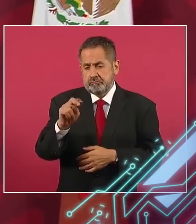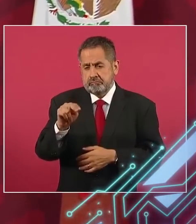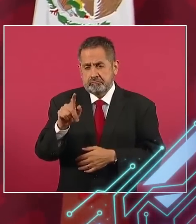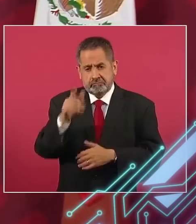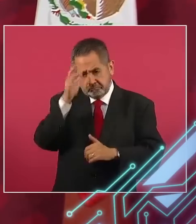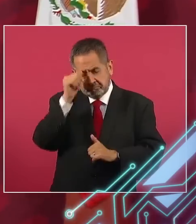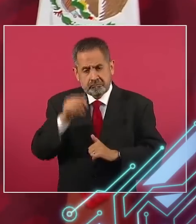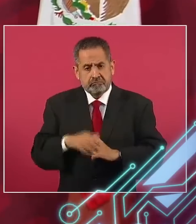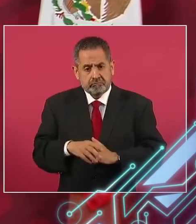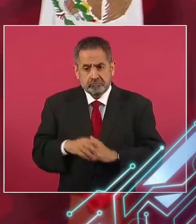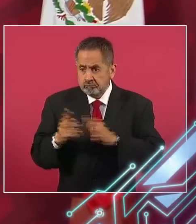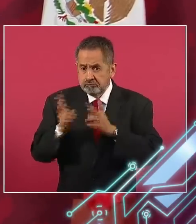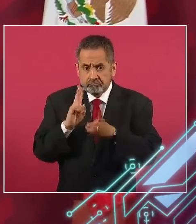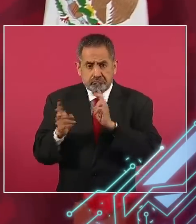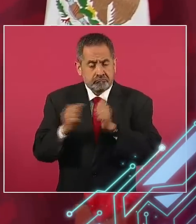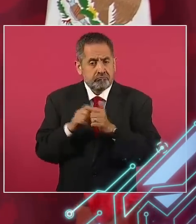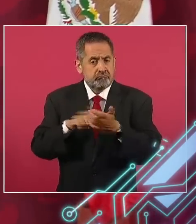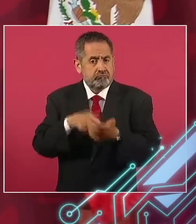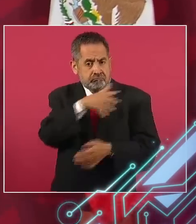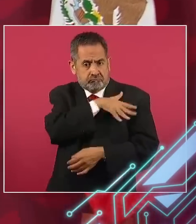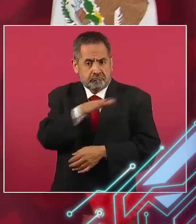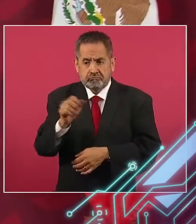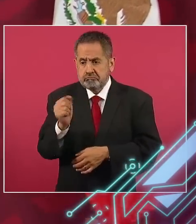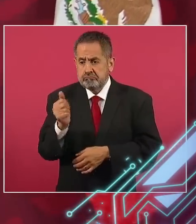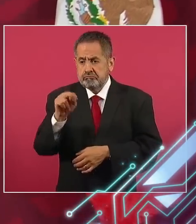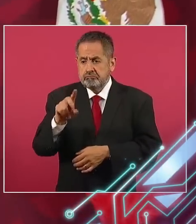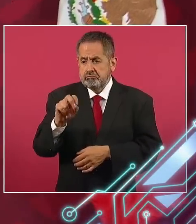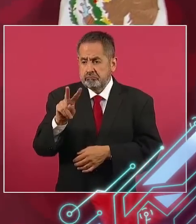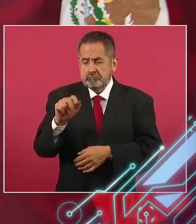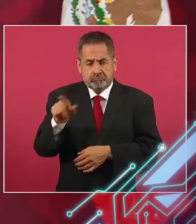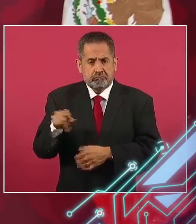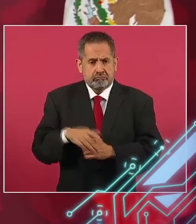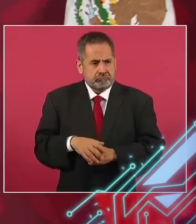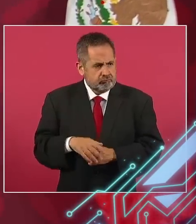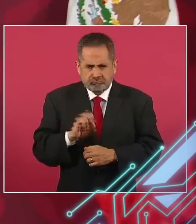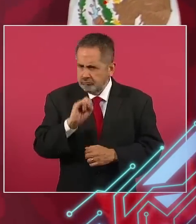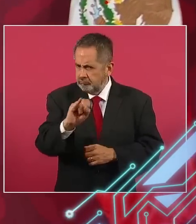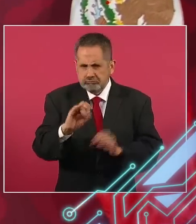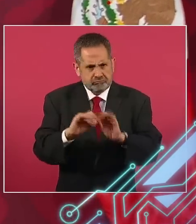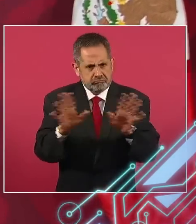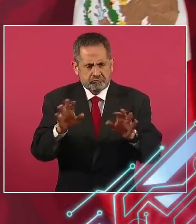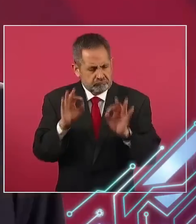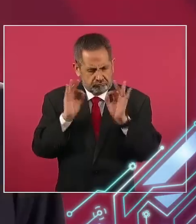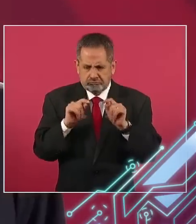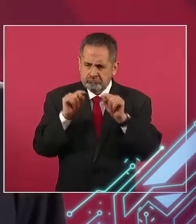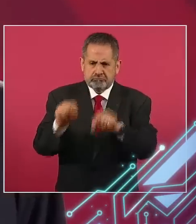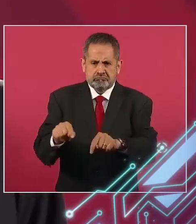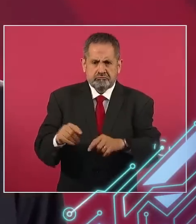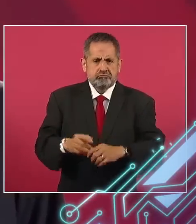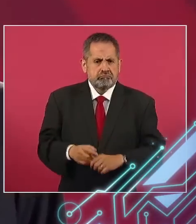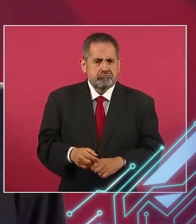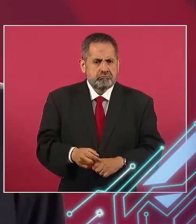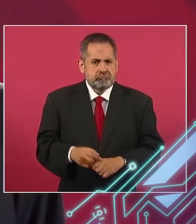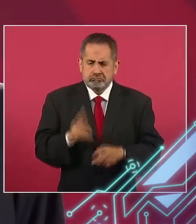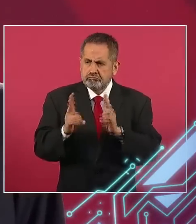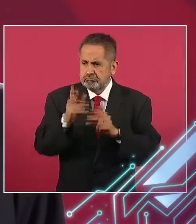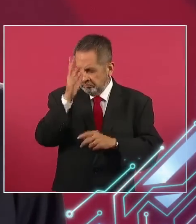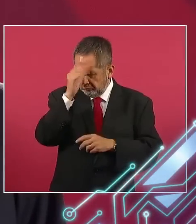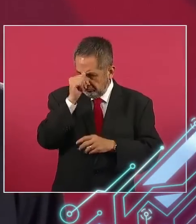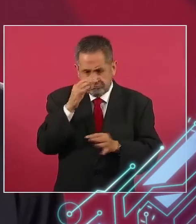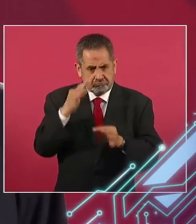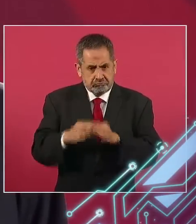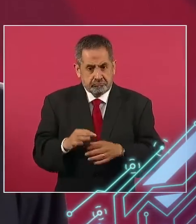¿Lo hablaron con el general Sandoval? ¿Sí? Ya llegamos al acuerdo